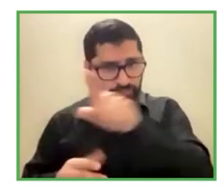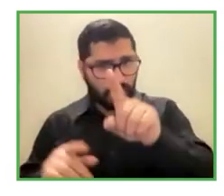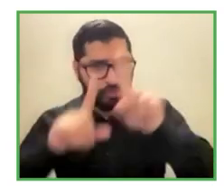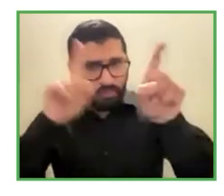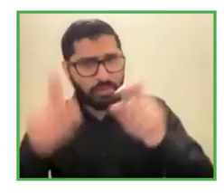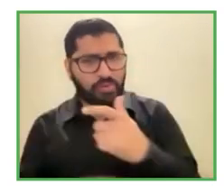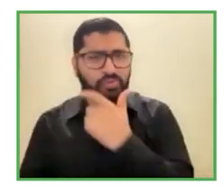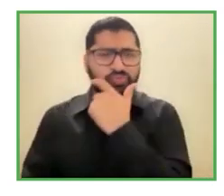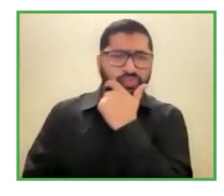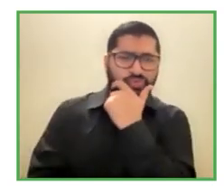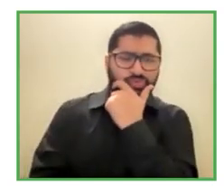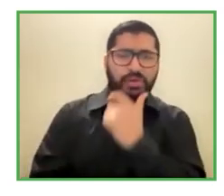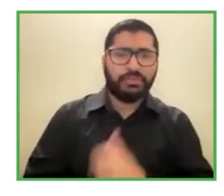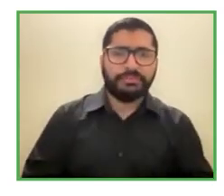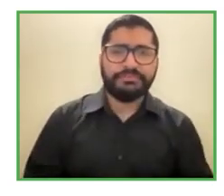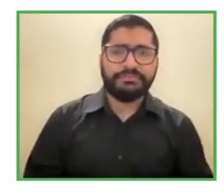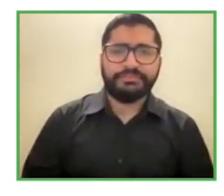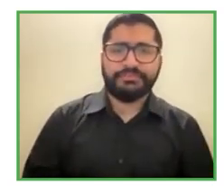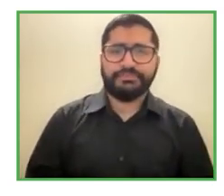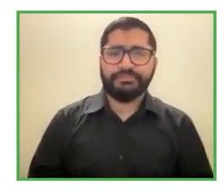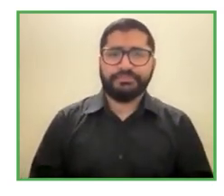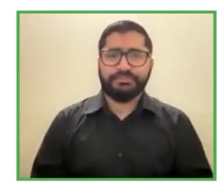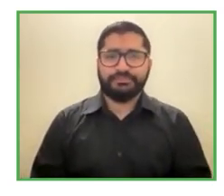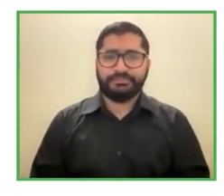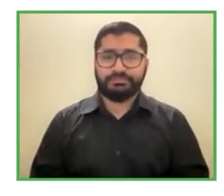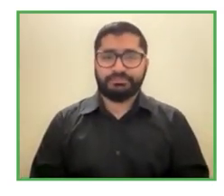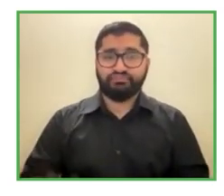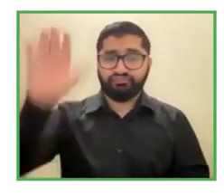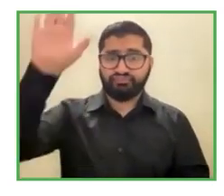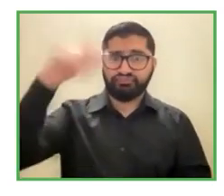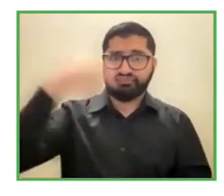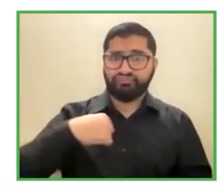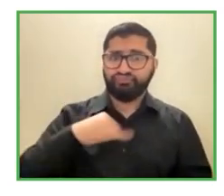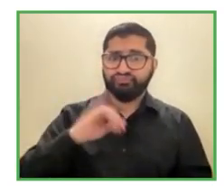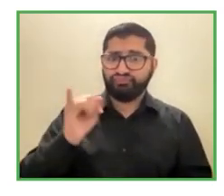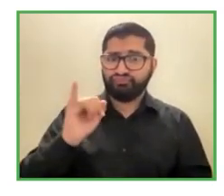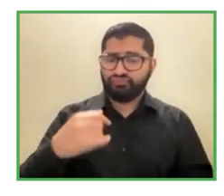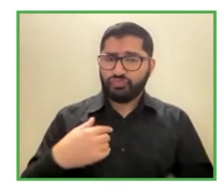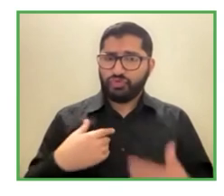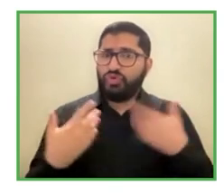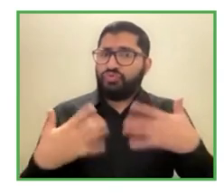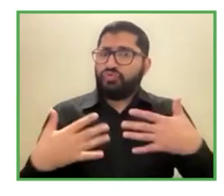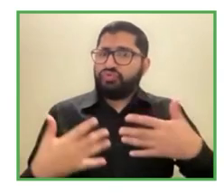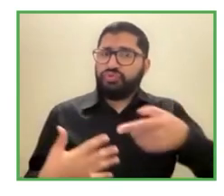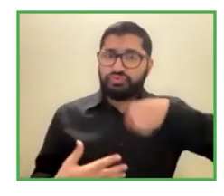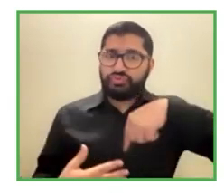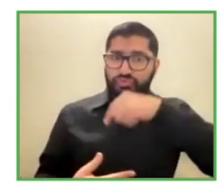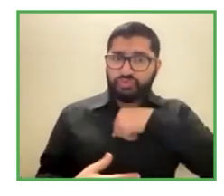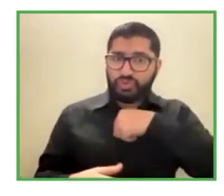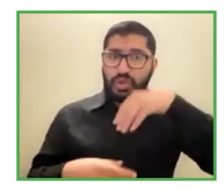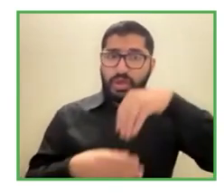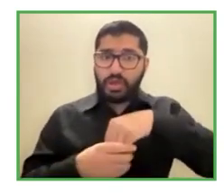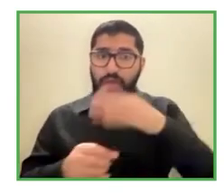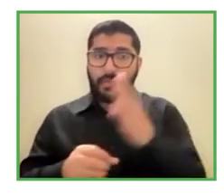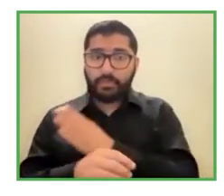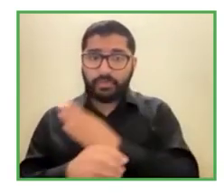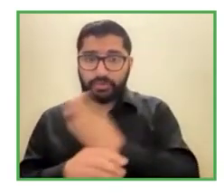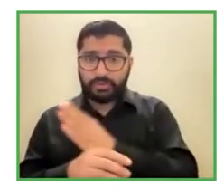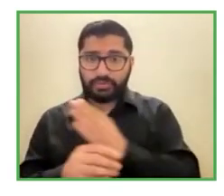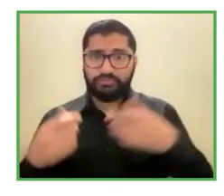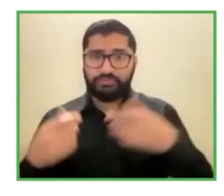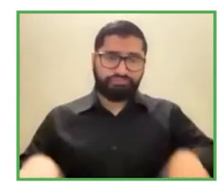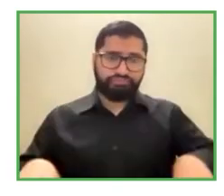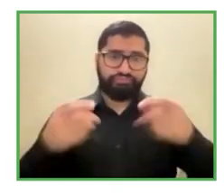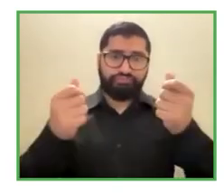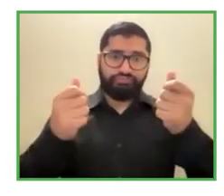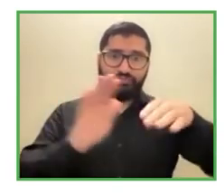por supuesto nuestra empresa perdió dinero por seis años y recién